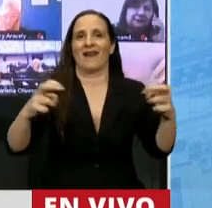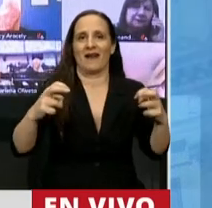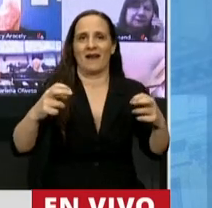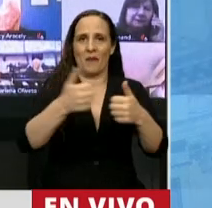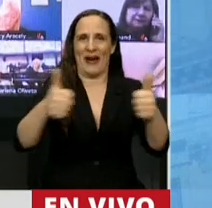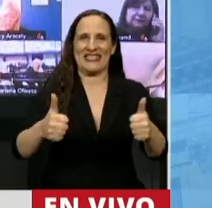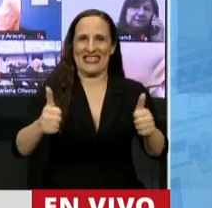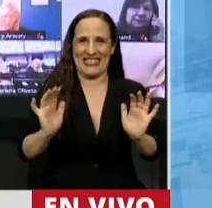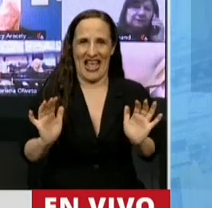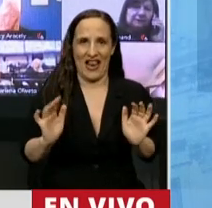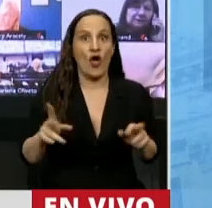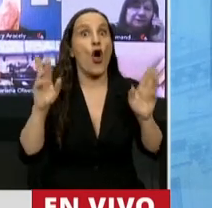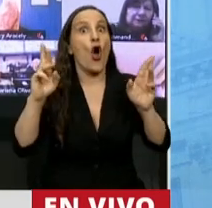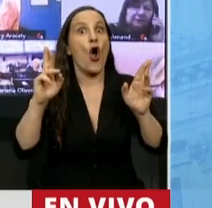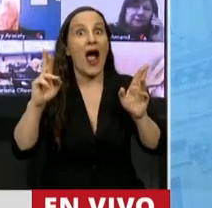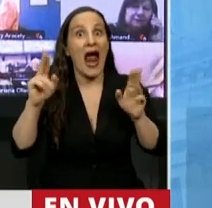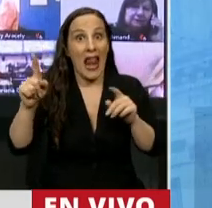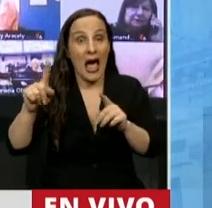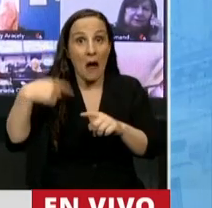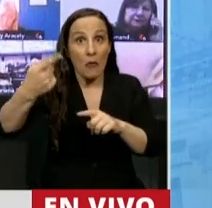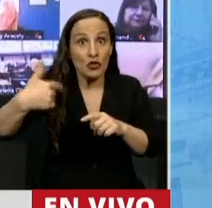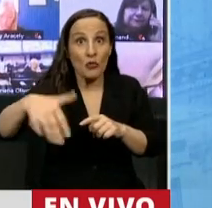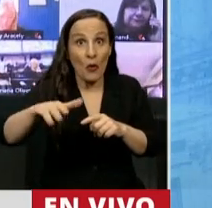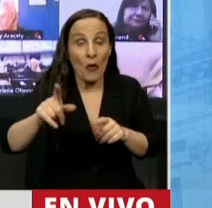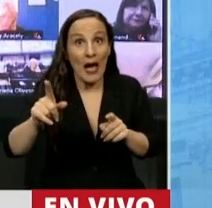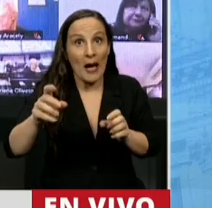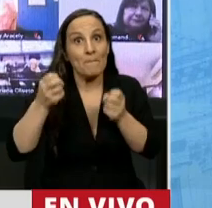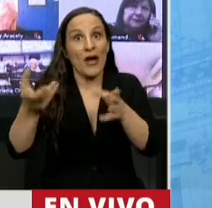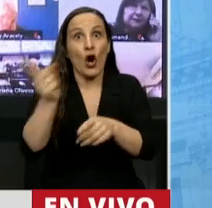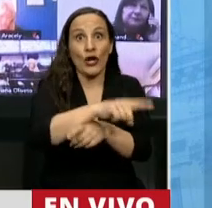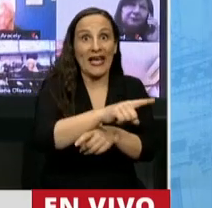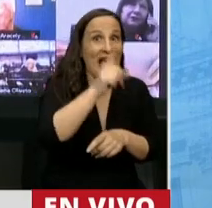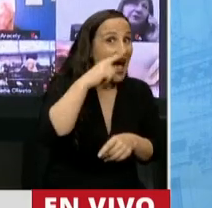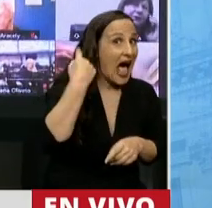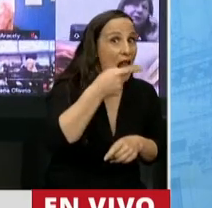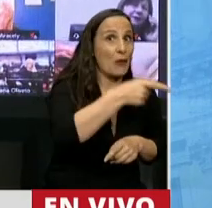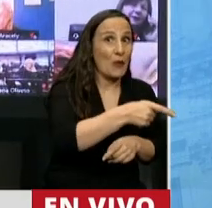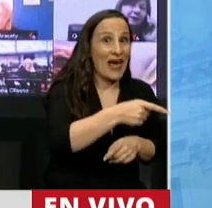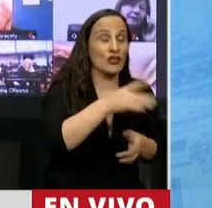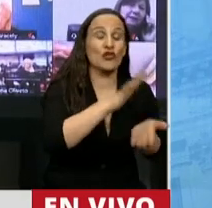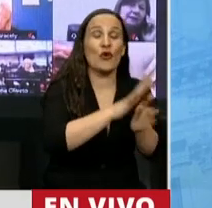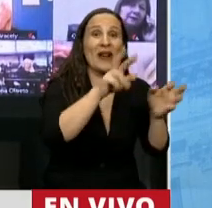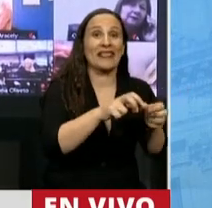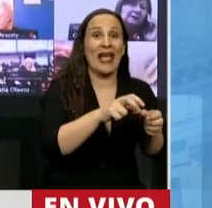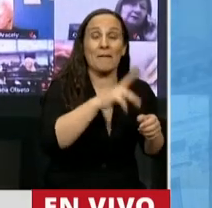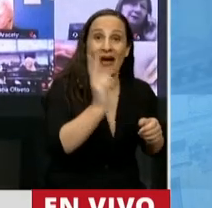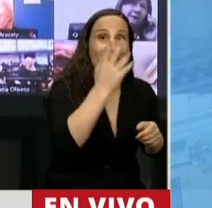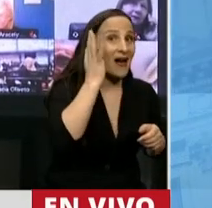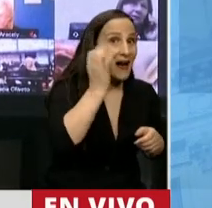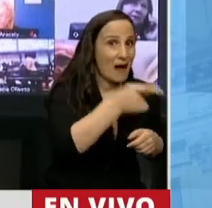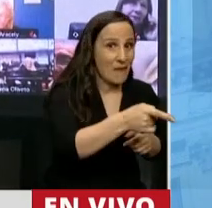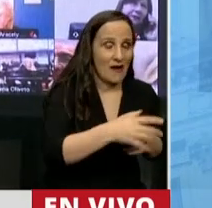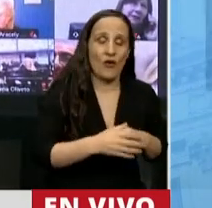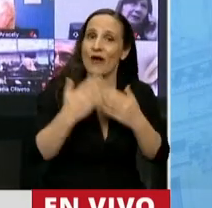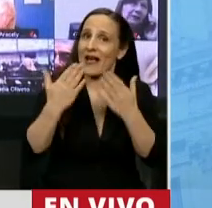Ojalá lo haga mejor que lo que hizo el presidente Alberto Fernández con el velorio de Maradona. Gracias, señor